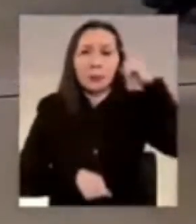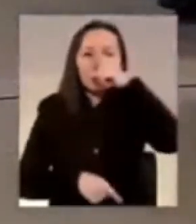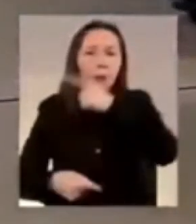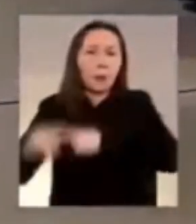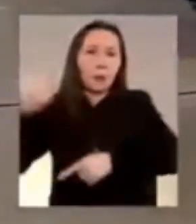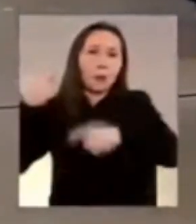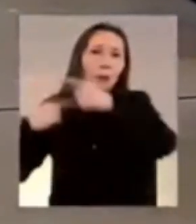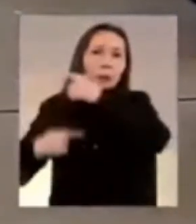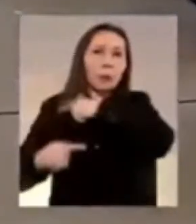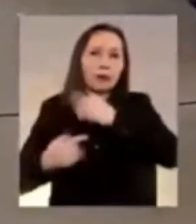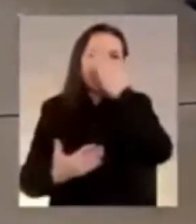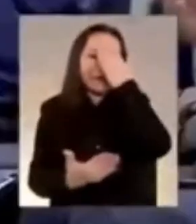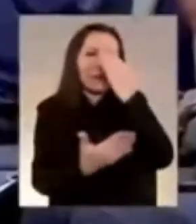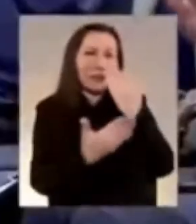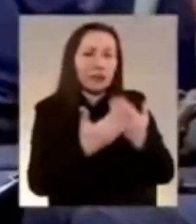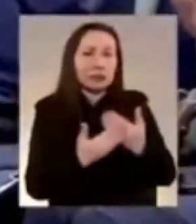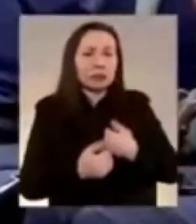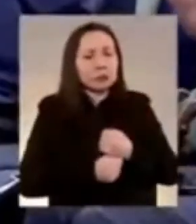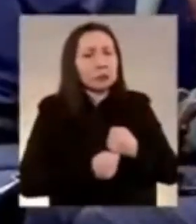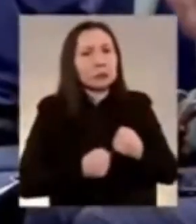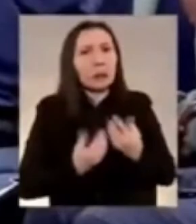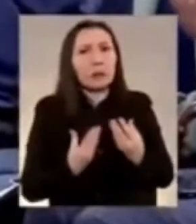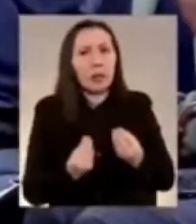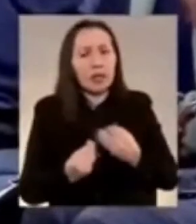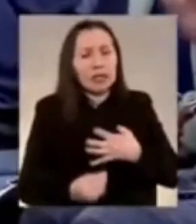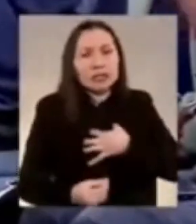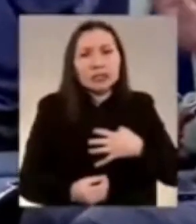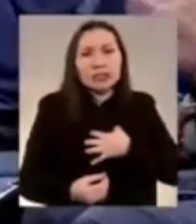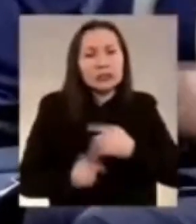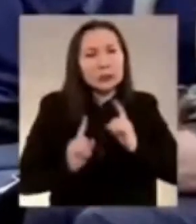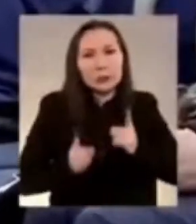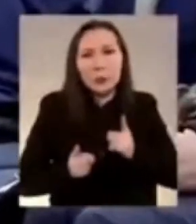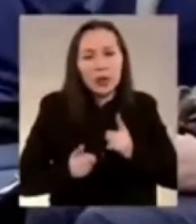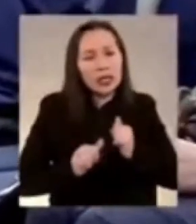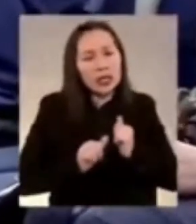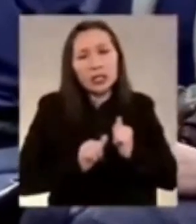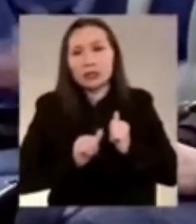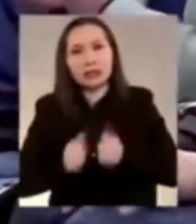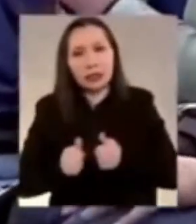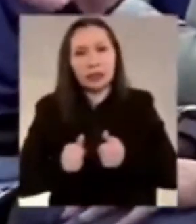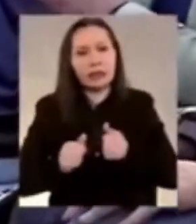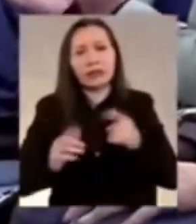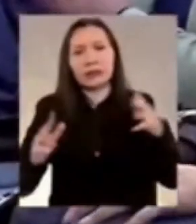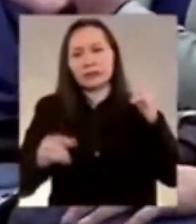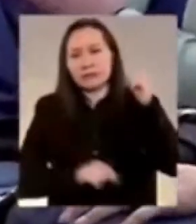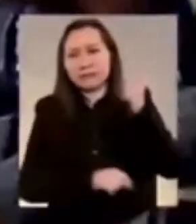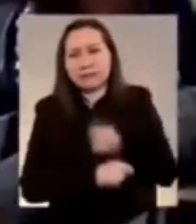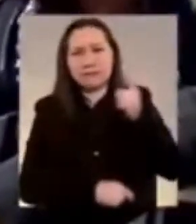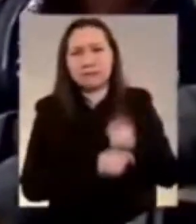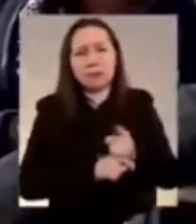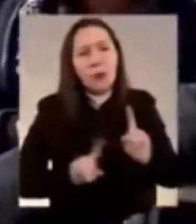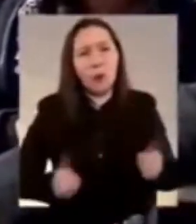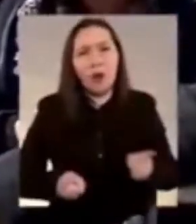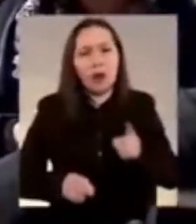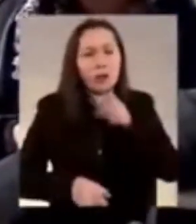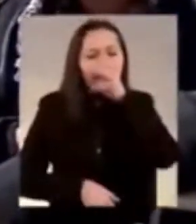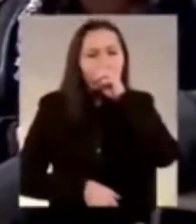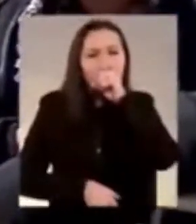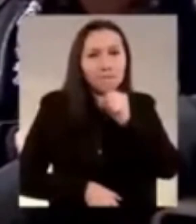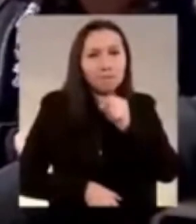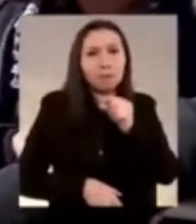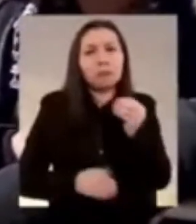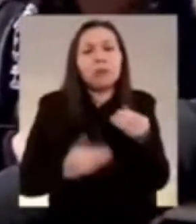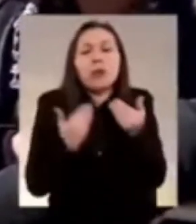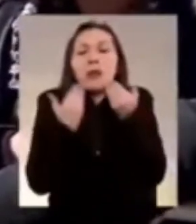que se enfrentaron al miedo y al terror que desafiaron a la dictadura para poner un